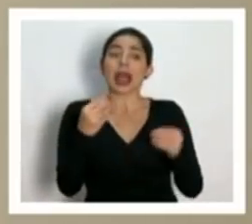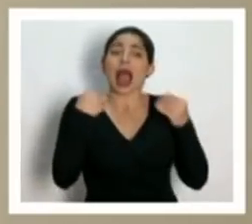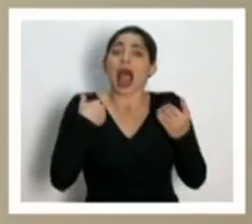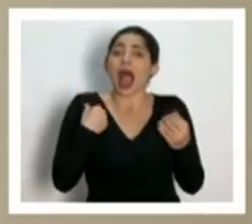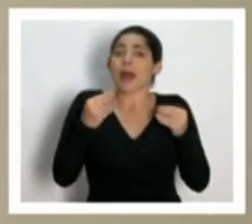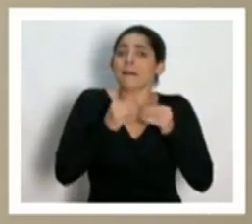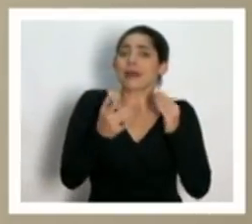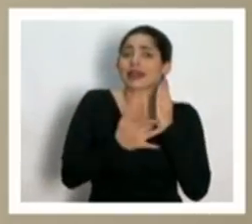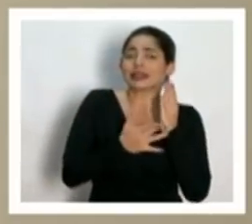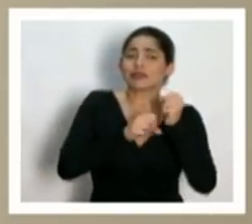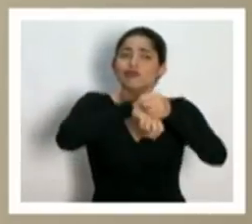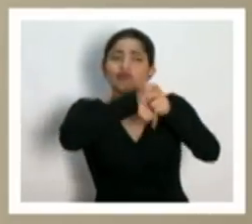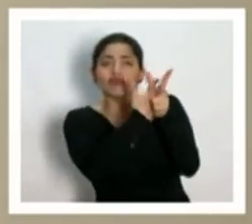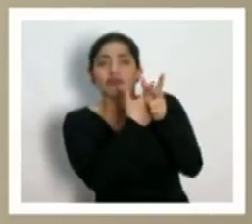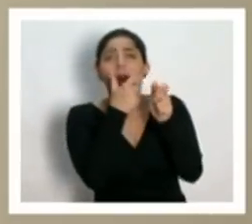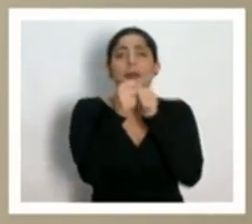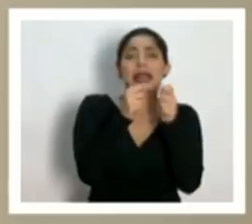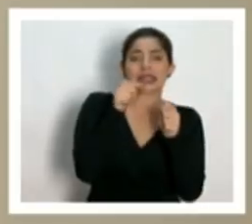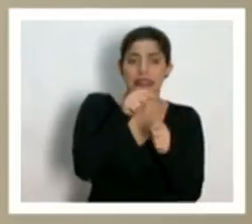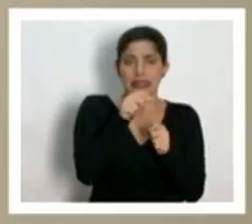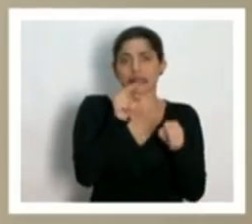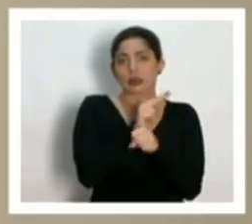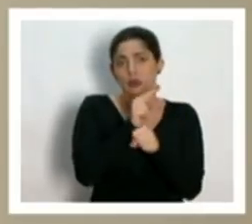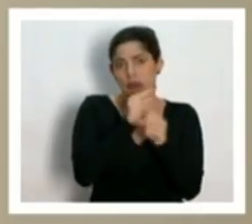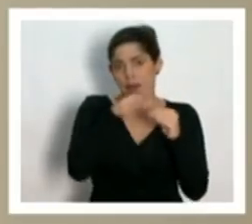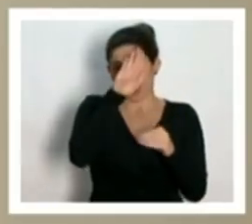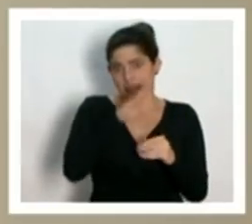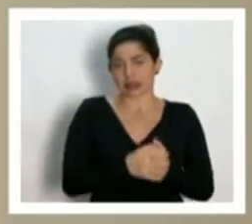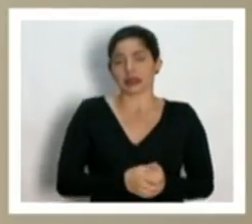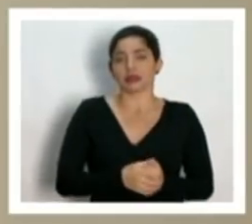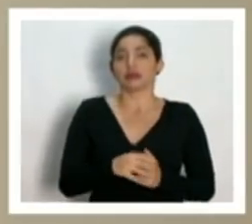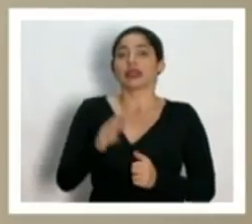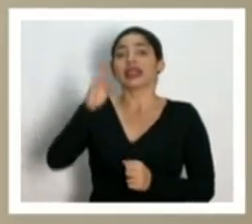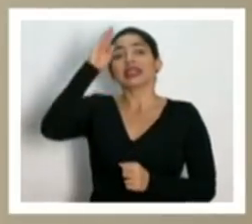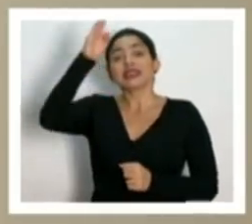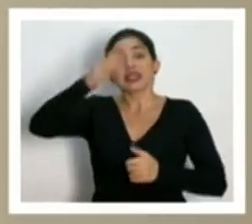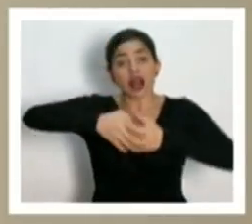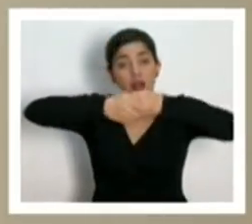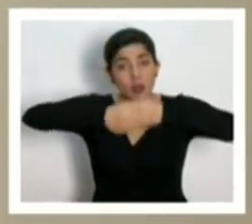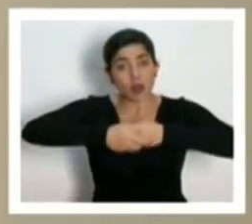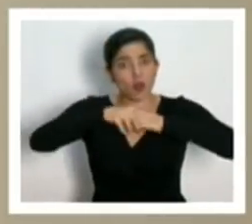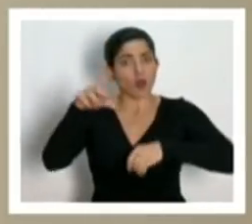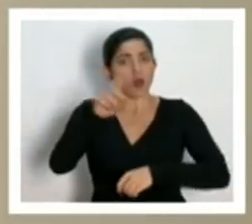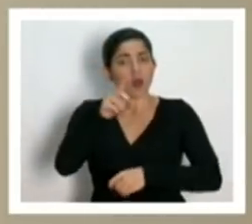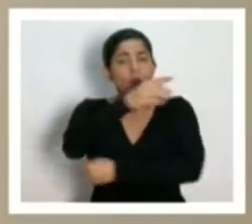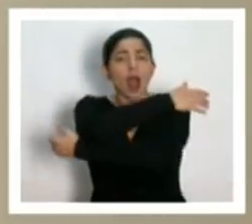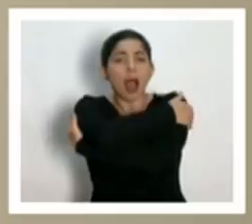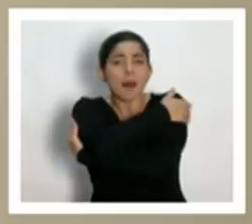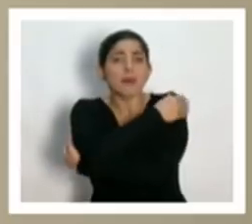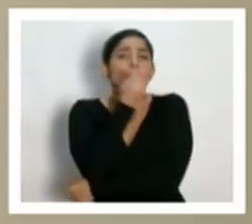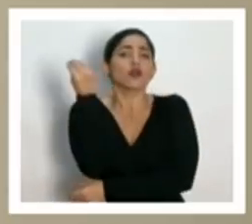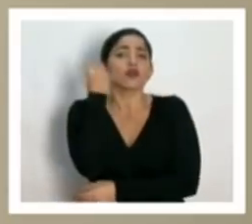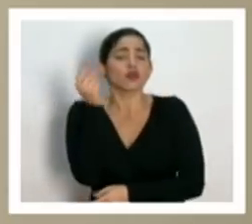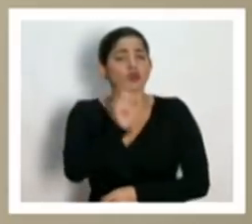más videollamadas más mensajes de no saludarnos de mano de abrazo de beso